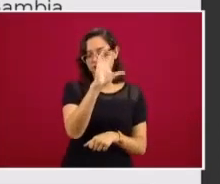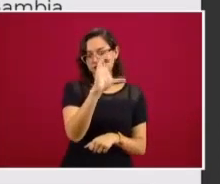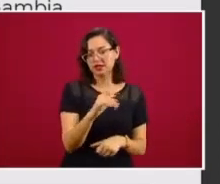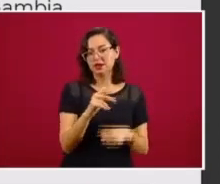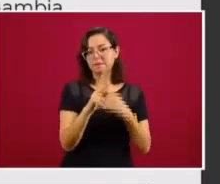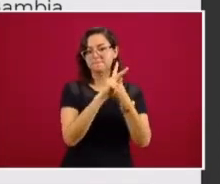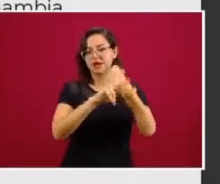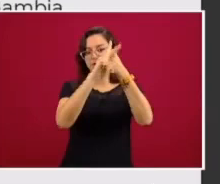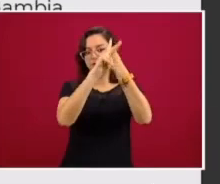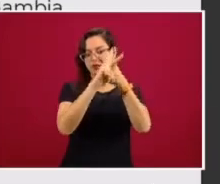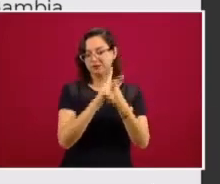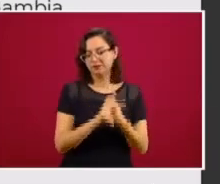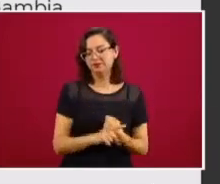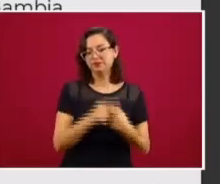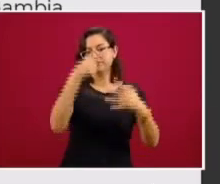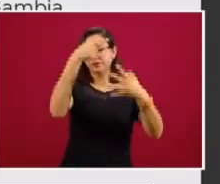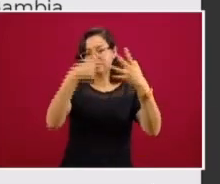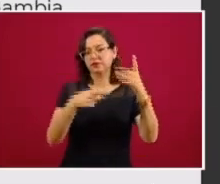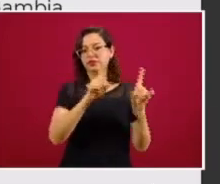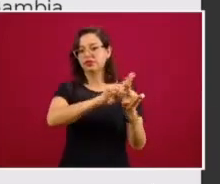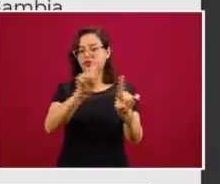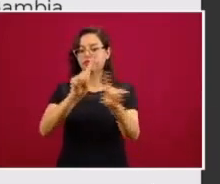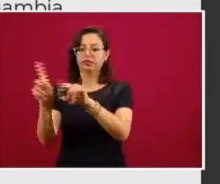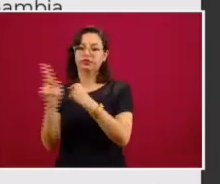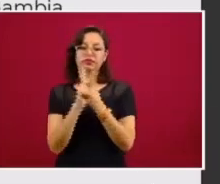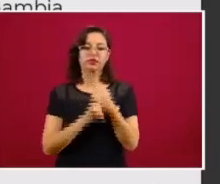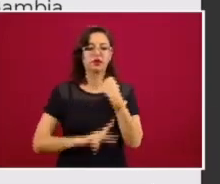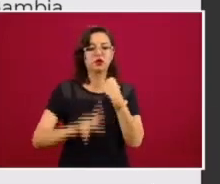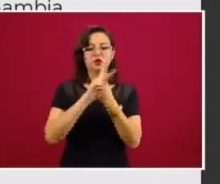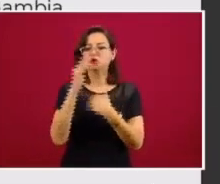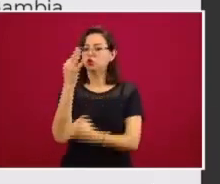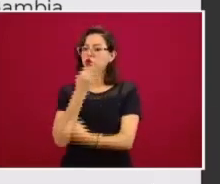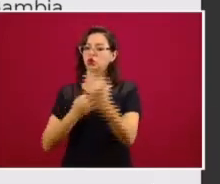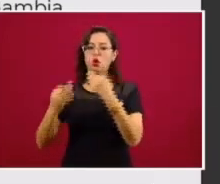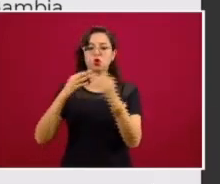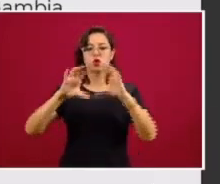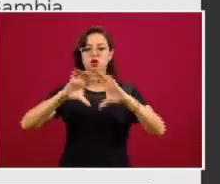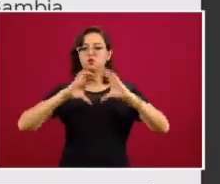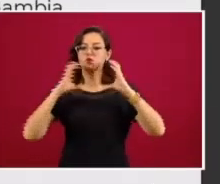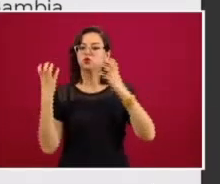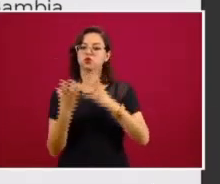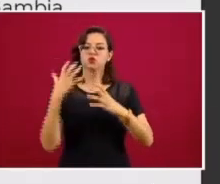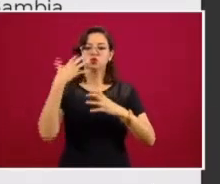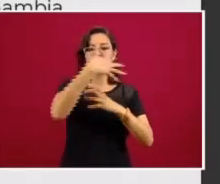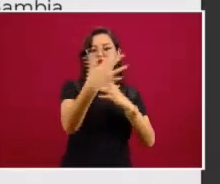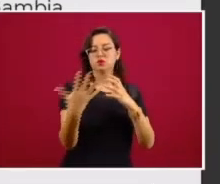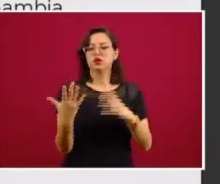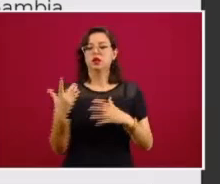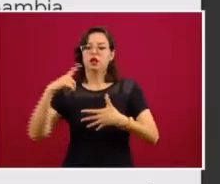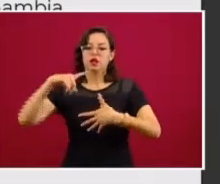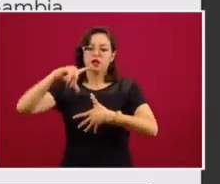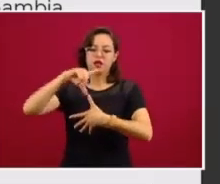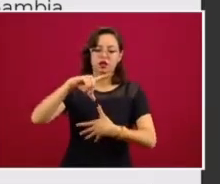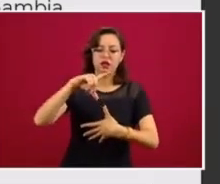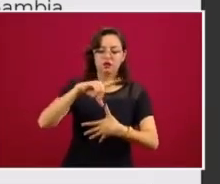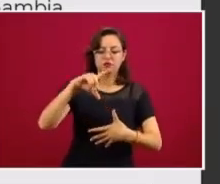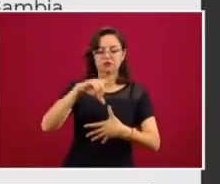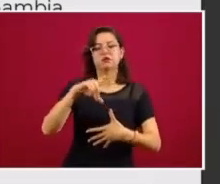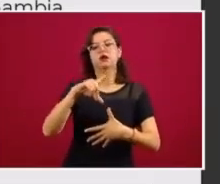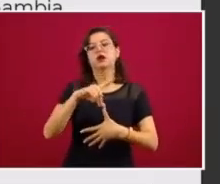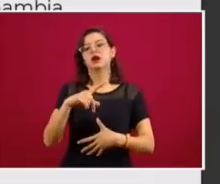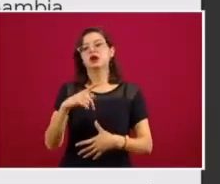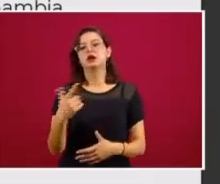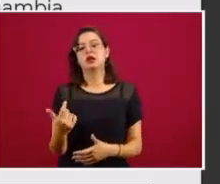Hay copatrocinio de países de todas las regiones del mundo, de América Latina, por supuesto,